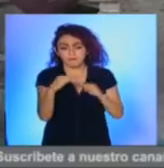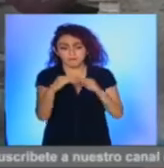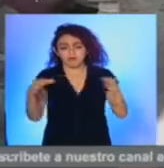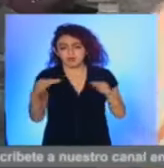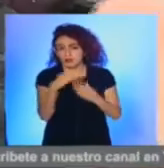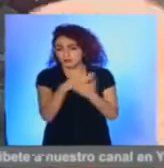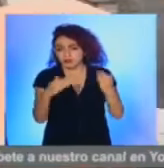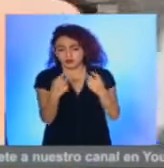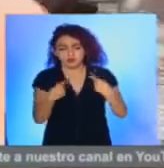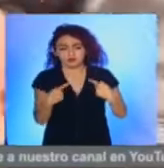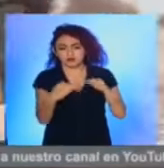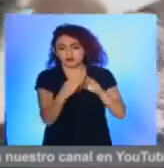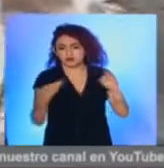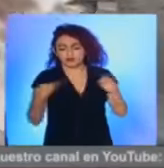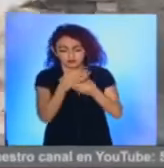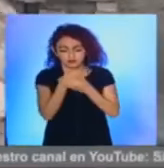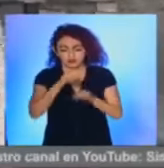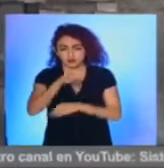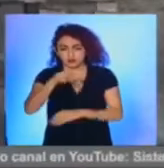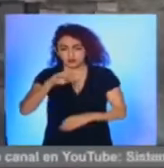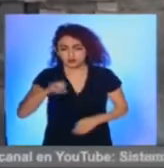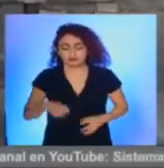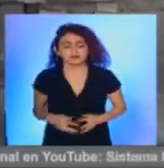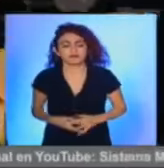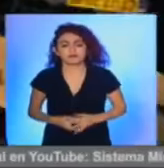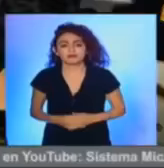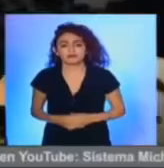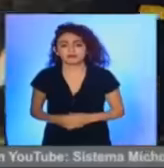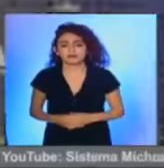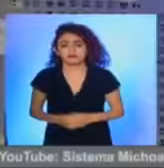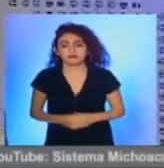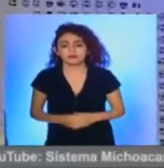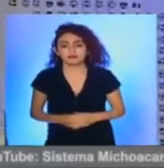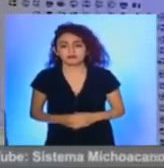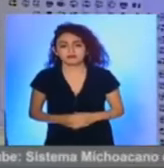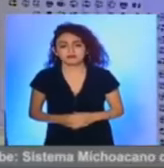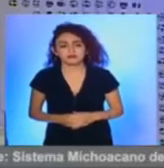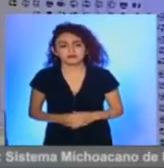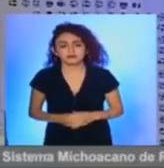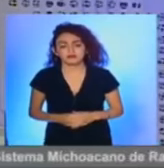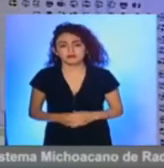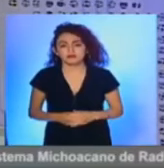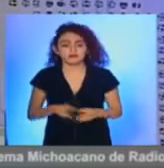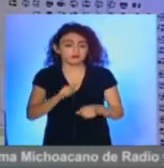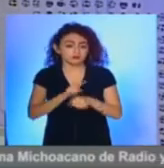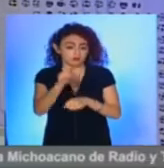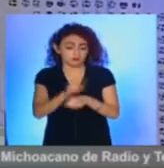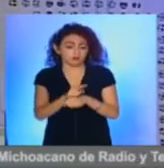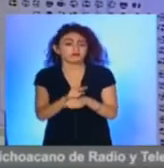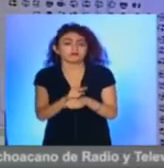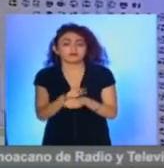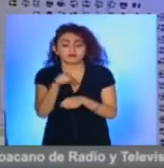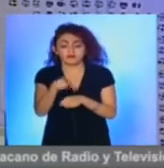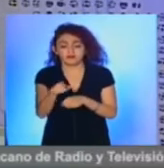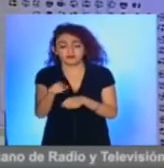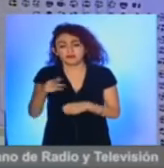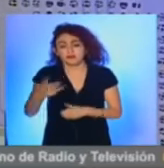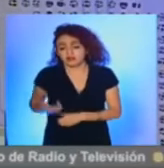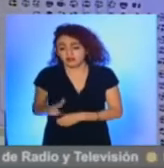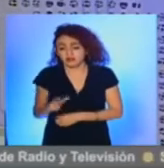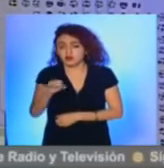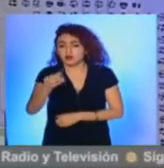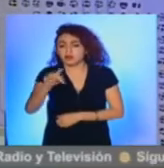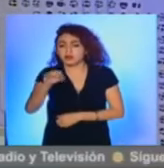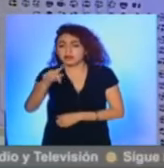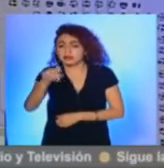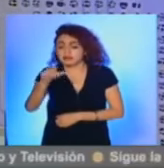metro y medio entre personas. Jorge Moradías de León, SM Noticias. Y en Uruapanas, el río Cupatizio, sobre